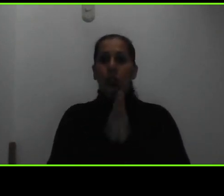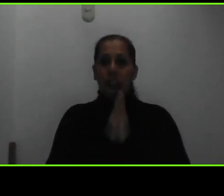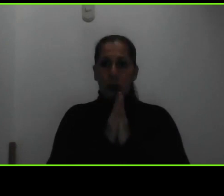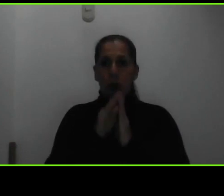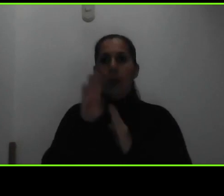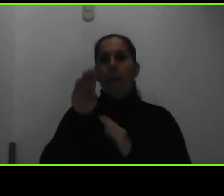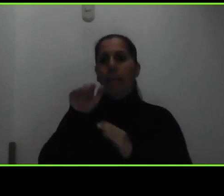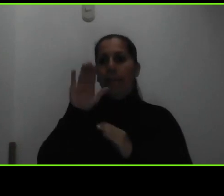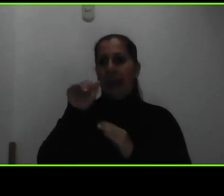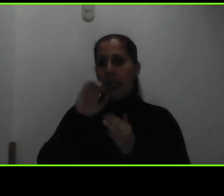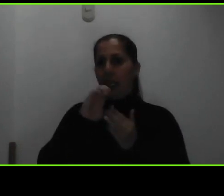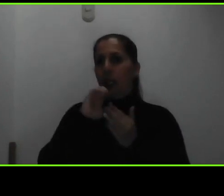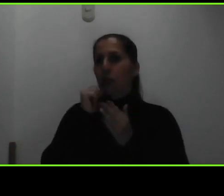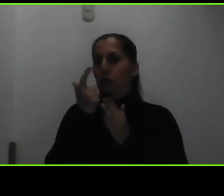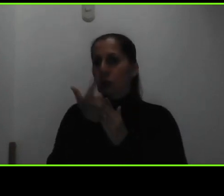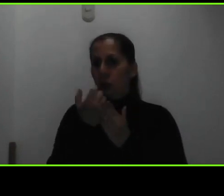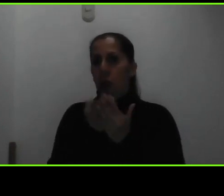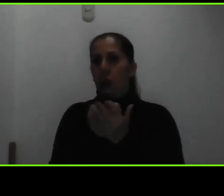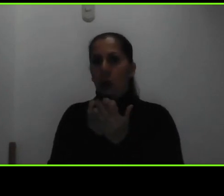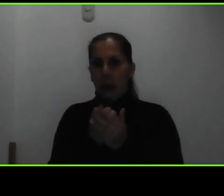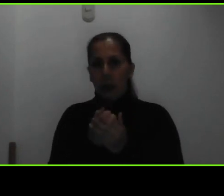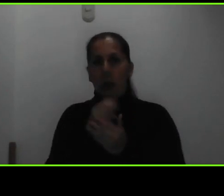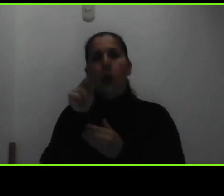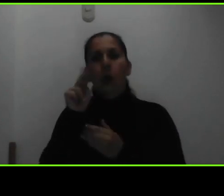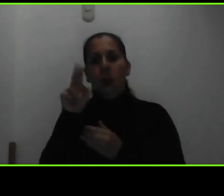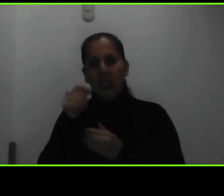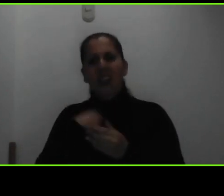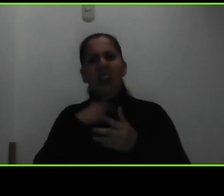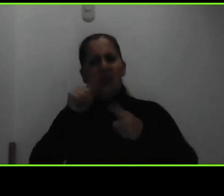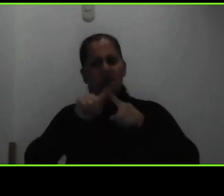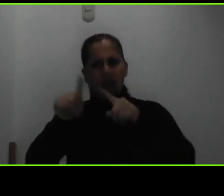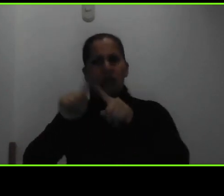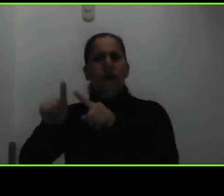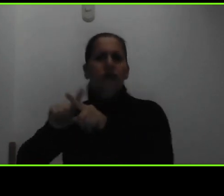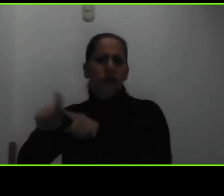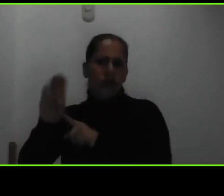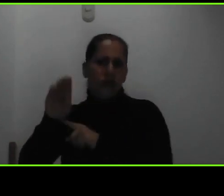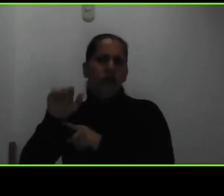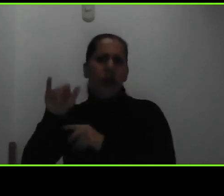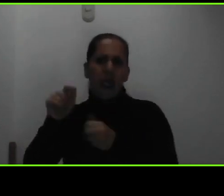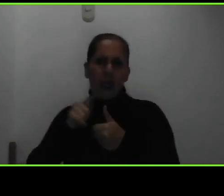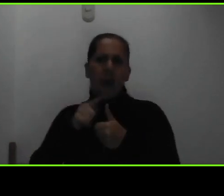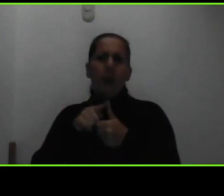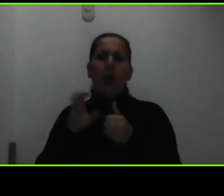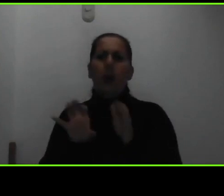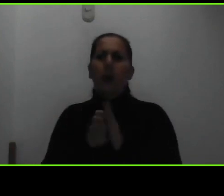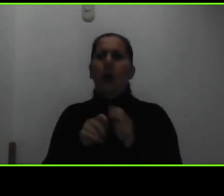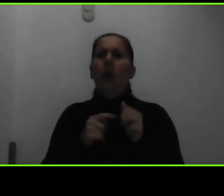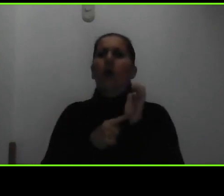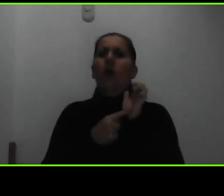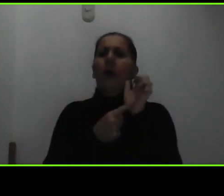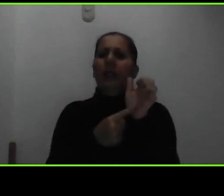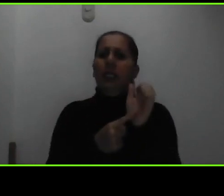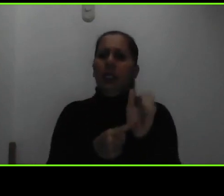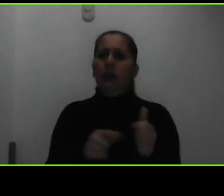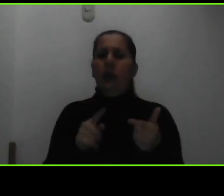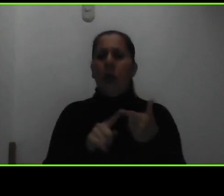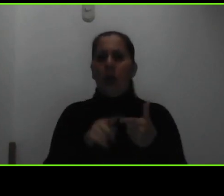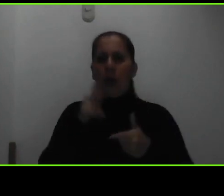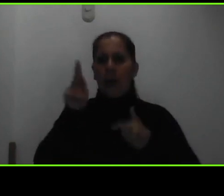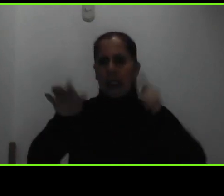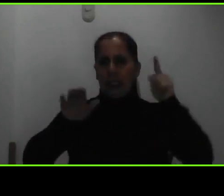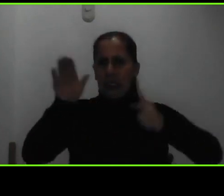beca socioeconómica la UNED cuenta con otros tipos de beca que se vinculan con la representación la participación